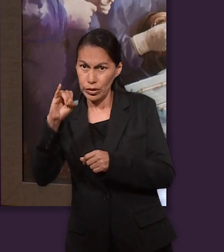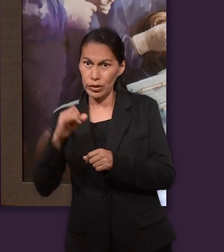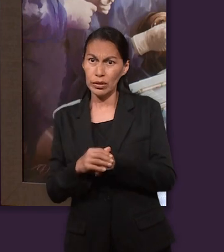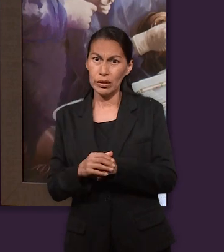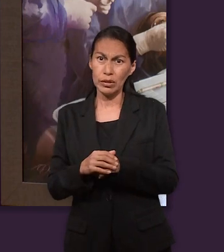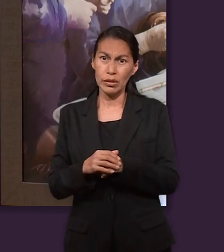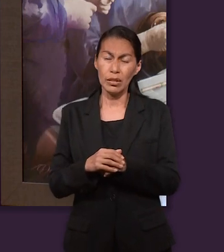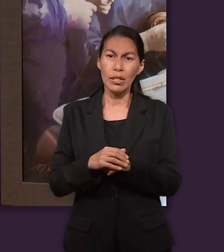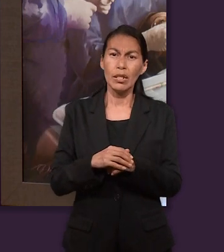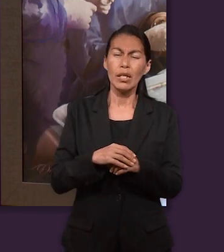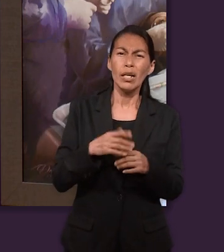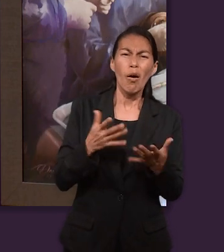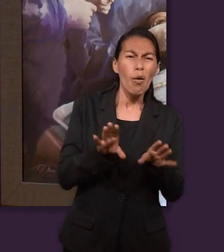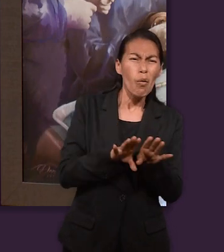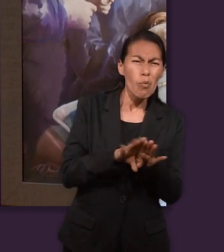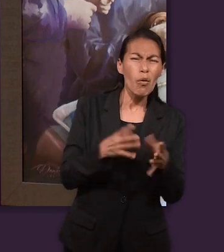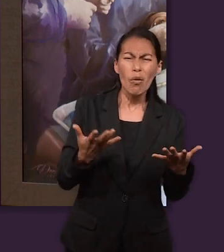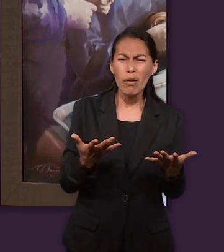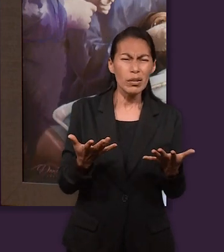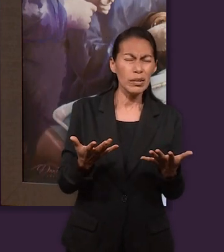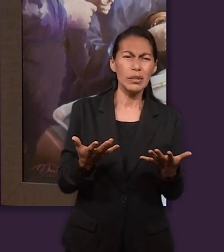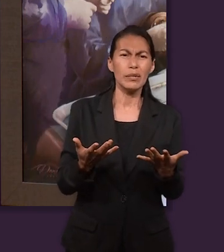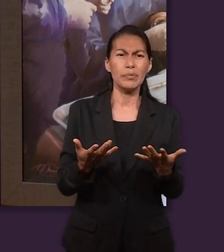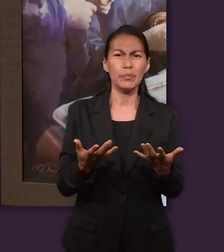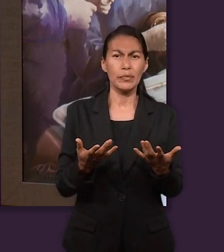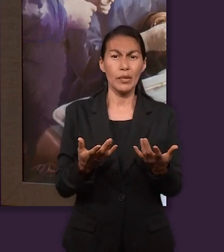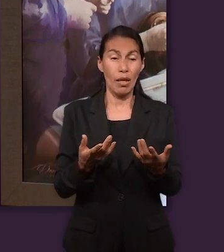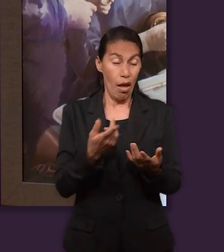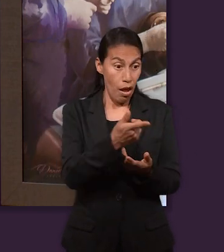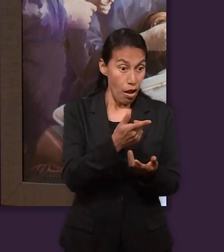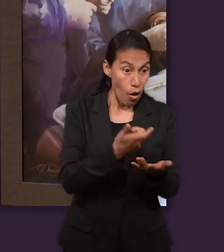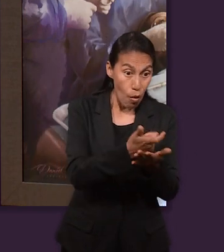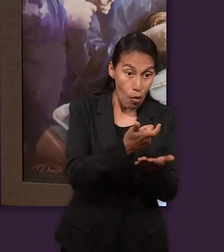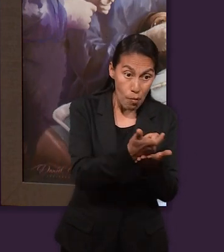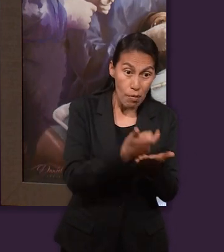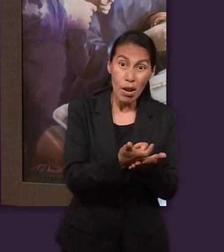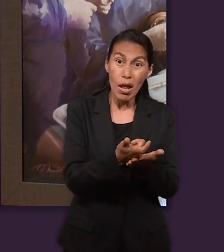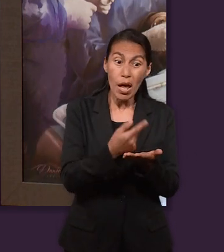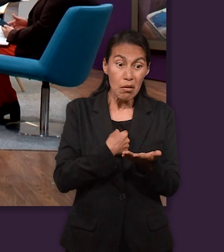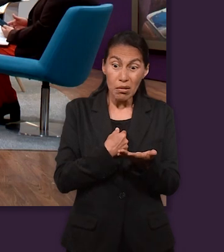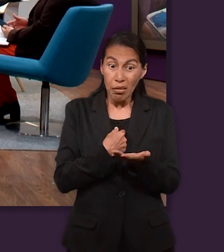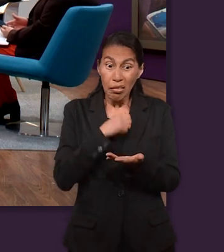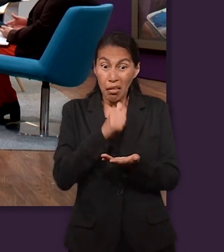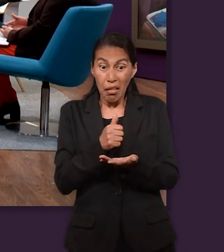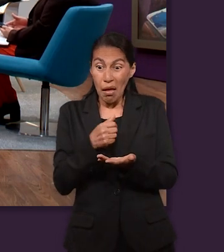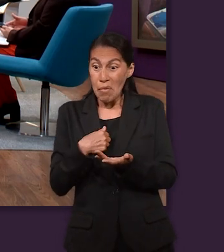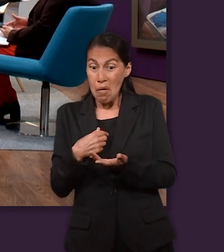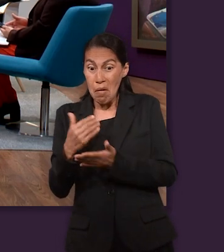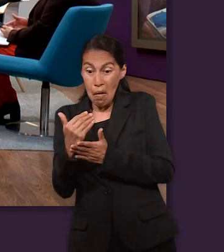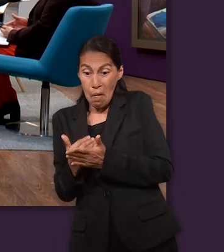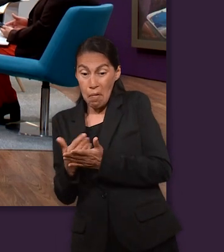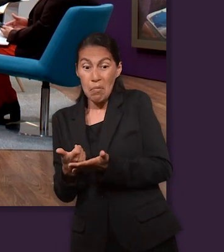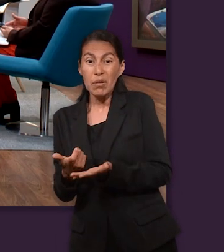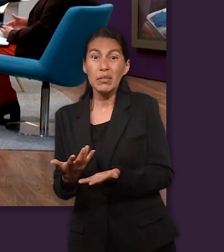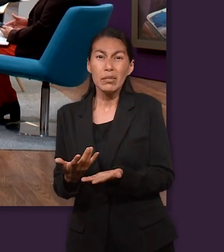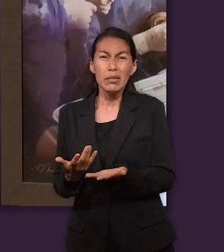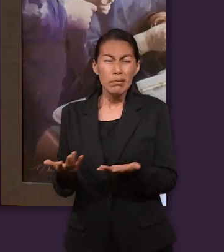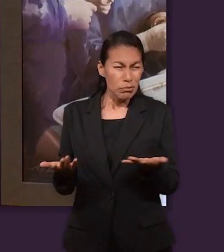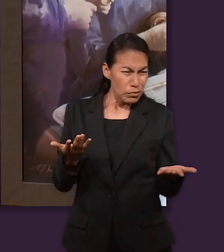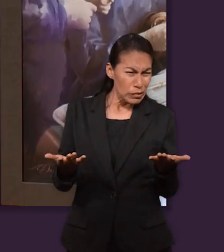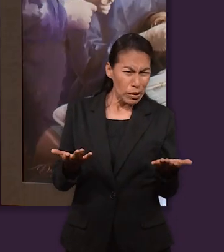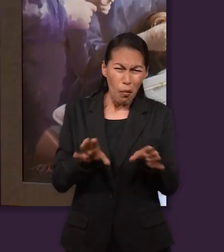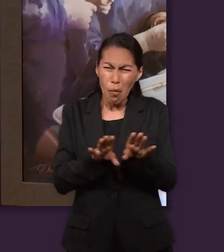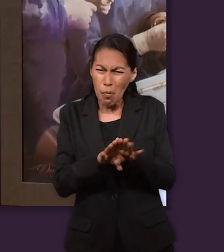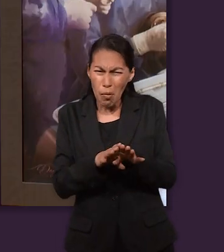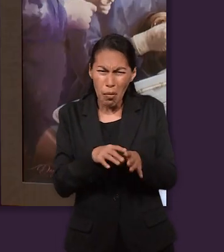Que a mí me compre algo del tianguis y se vaya y compre a mi hermano algo de Gucci. Es algo así. Pero no